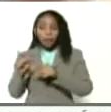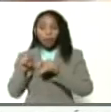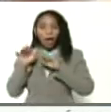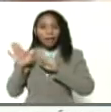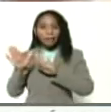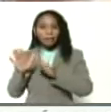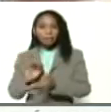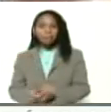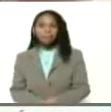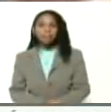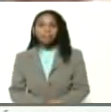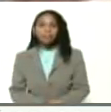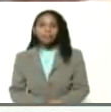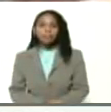así